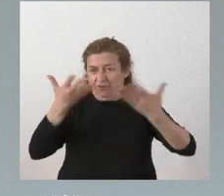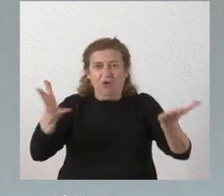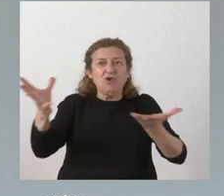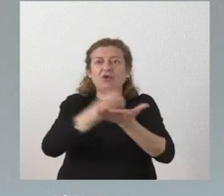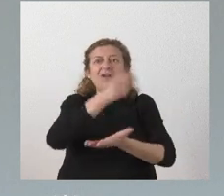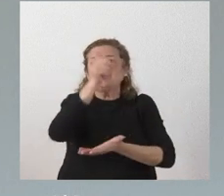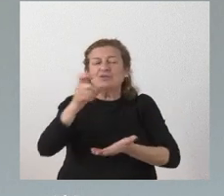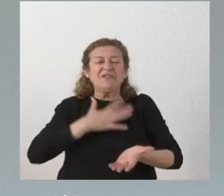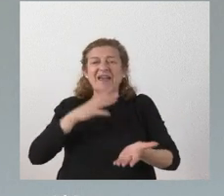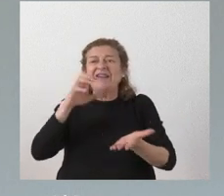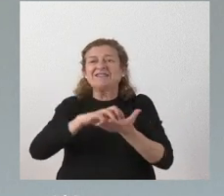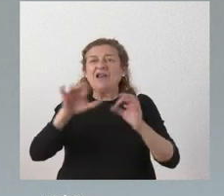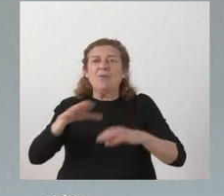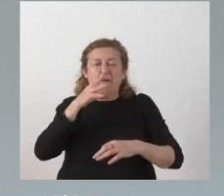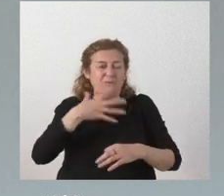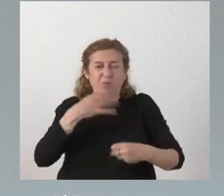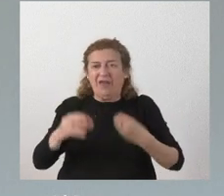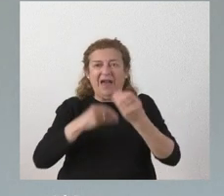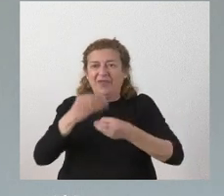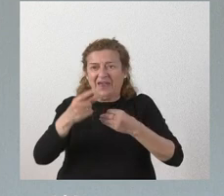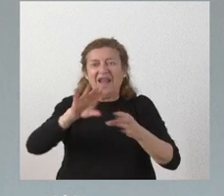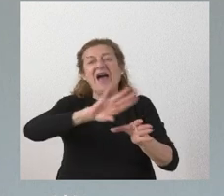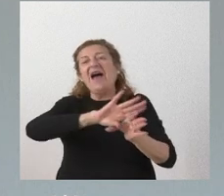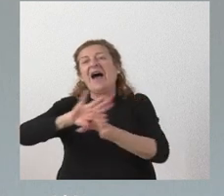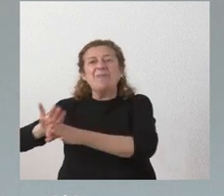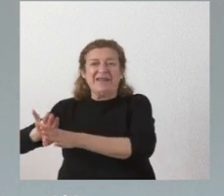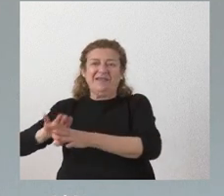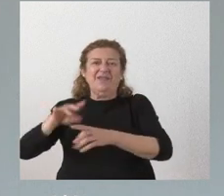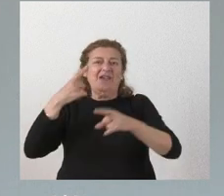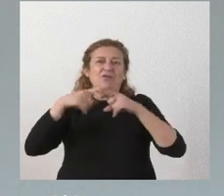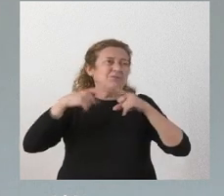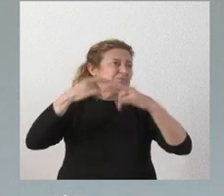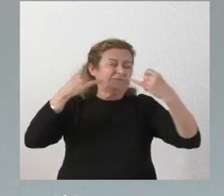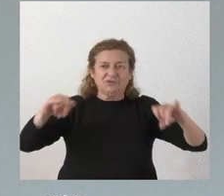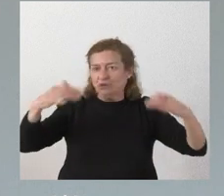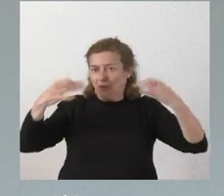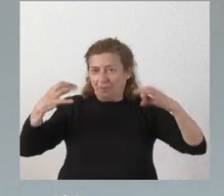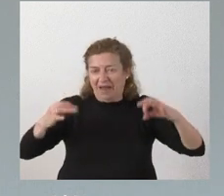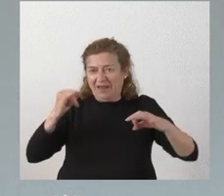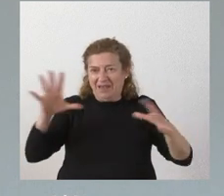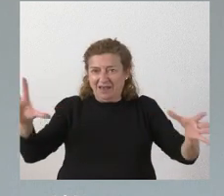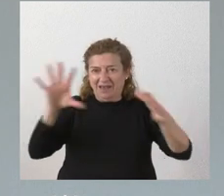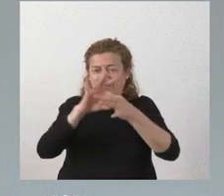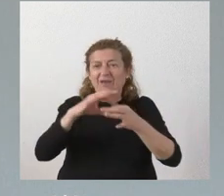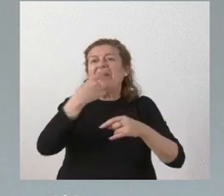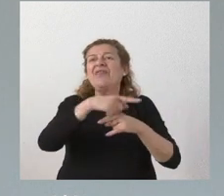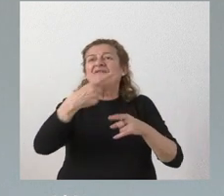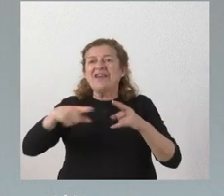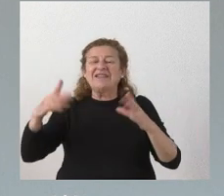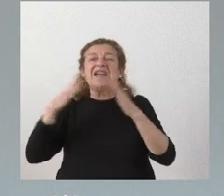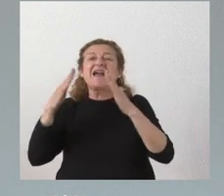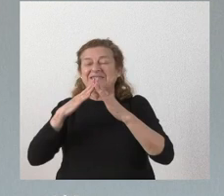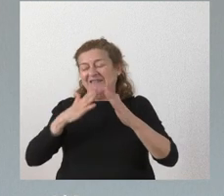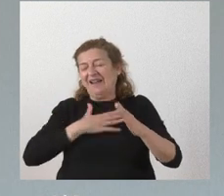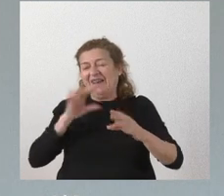leoneses para que se puedan llevar a cabo aparte de los eventos correspondientes y atinentes a las distintas casas